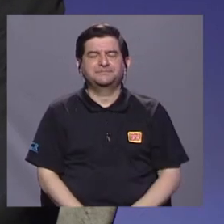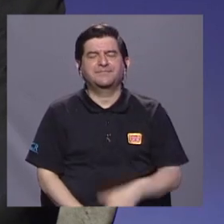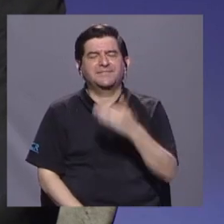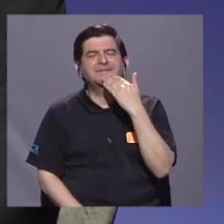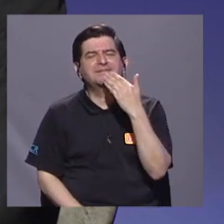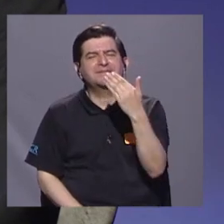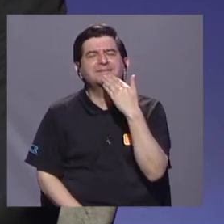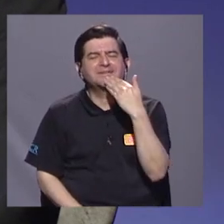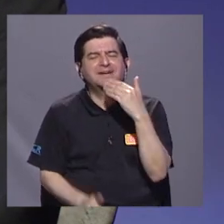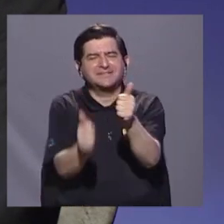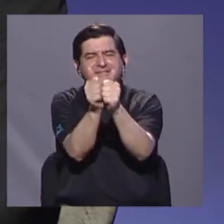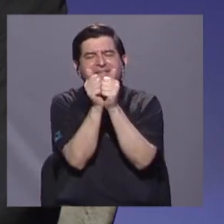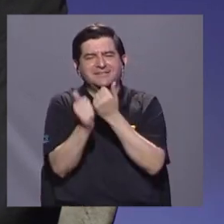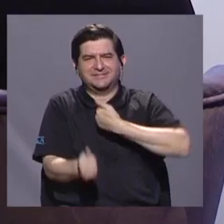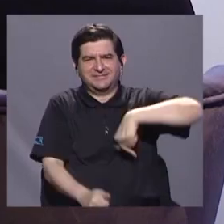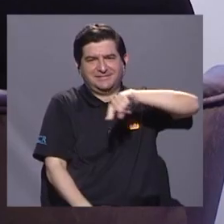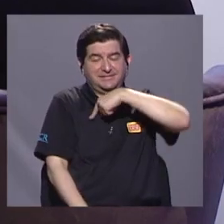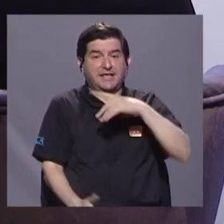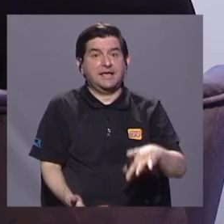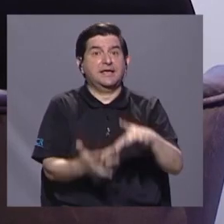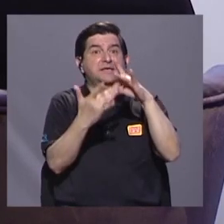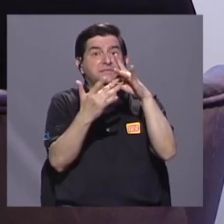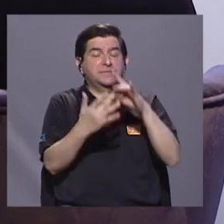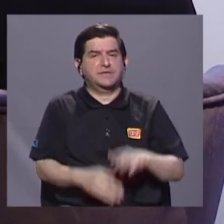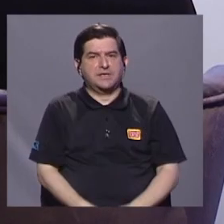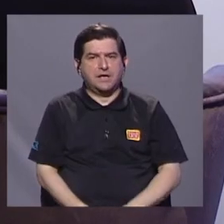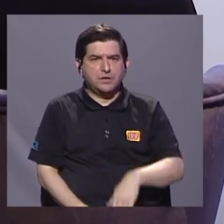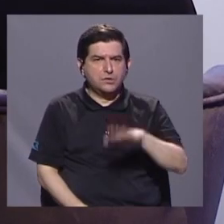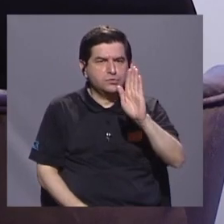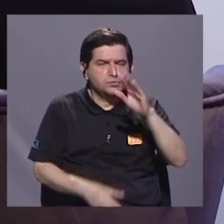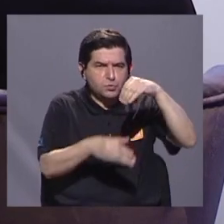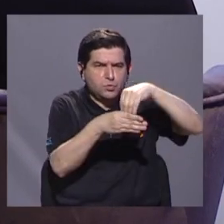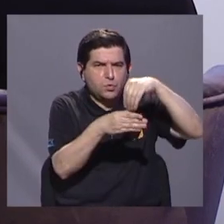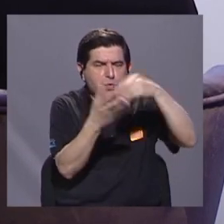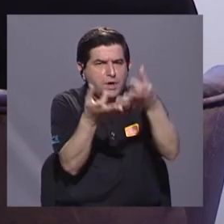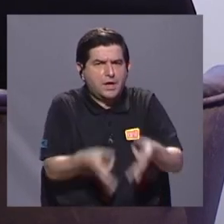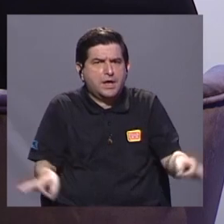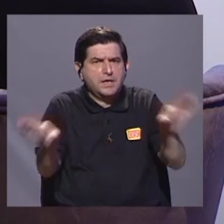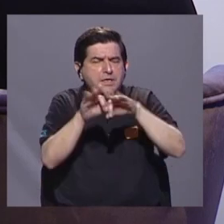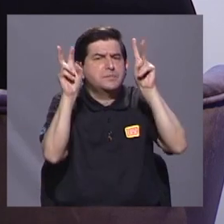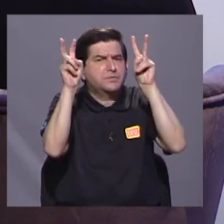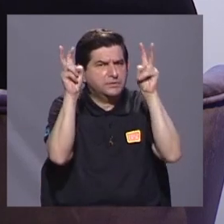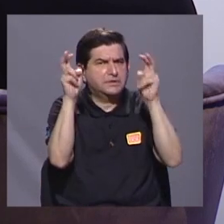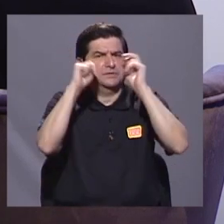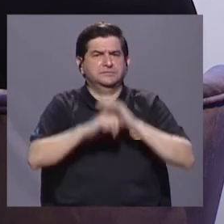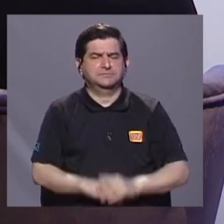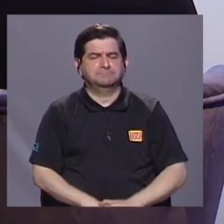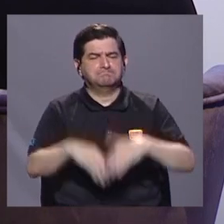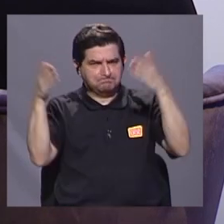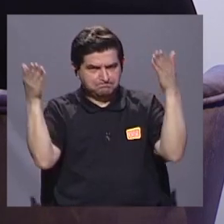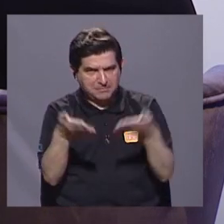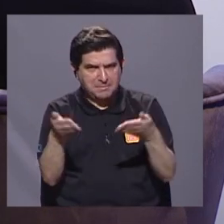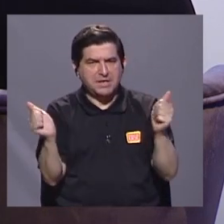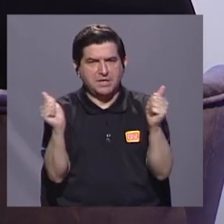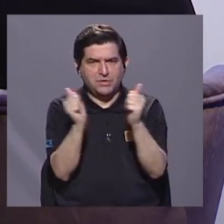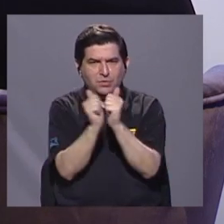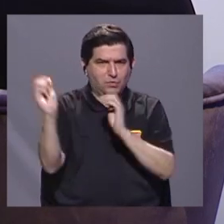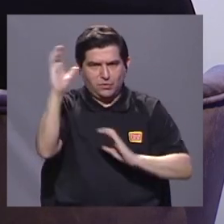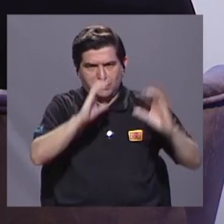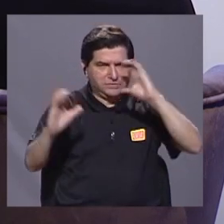muchísimas gracias por acompañarnos y sobre todo por aportar en esta importante temática. Bienvenido a Conciencia.